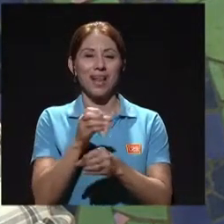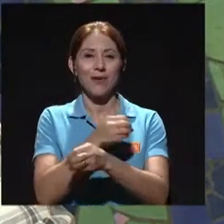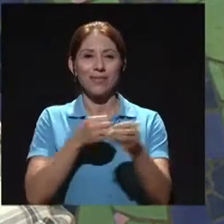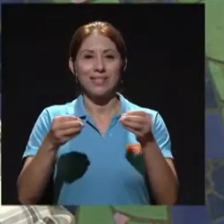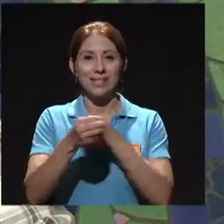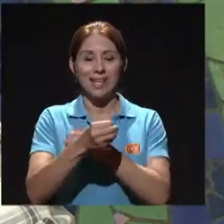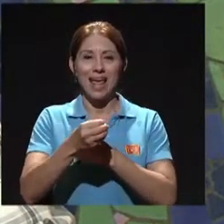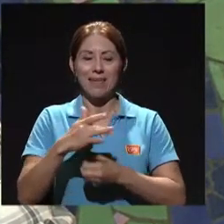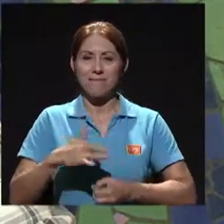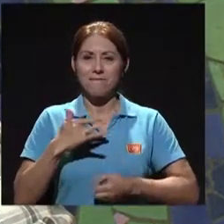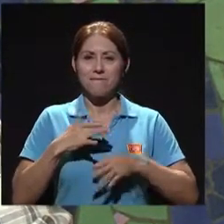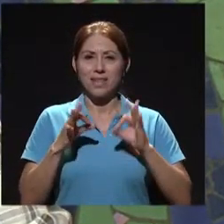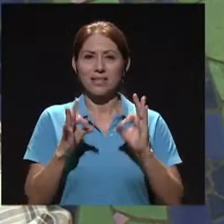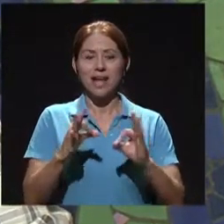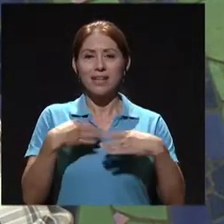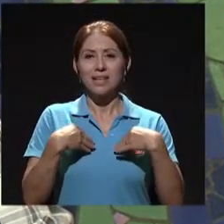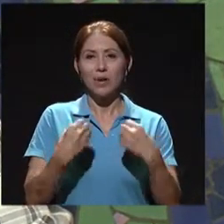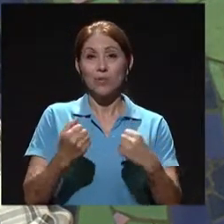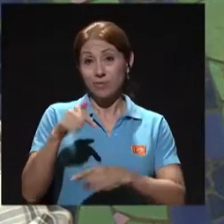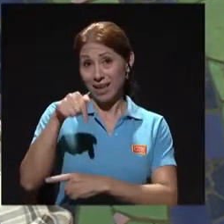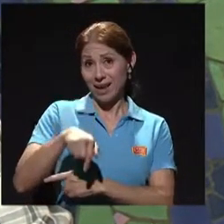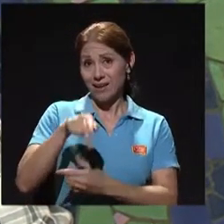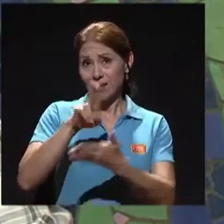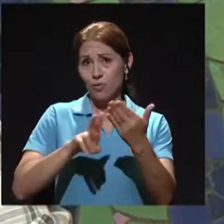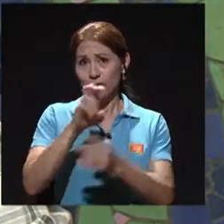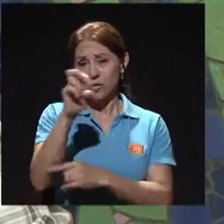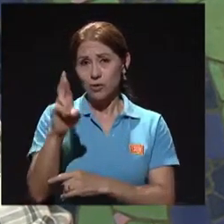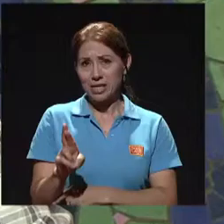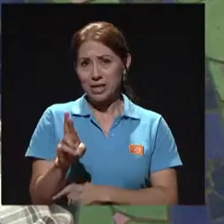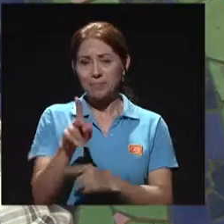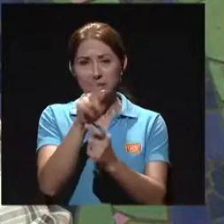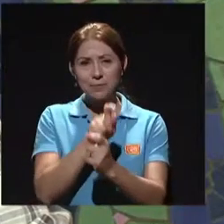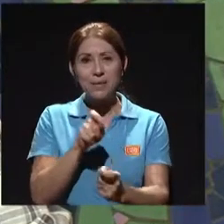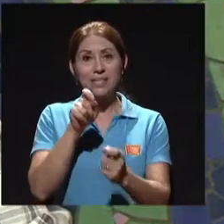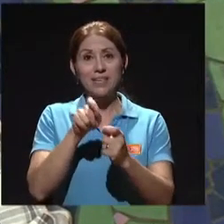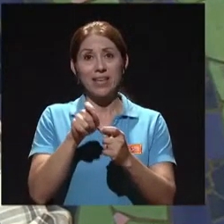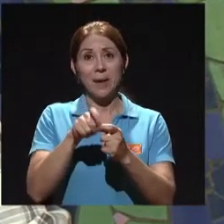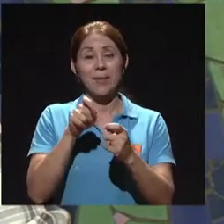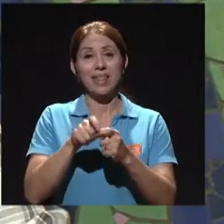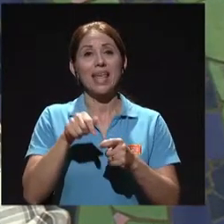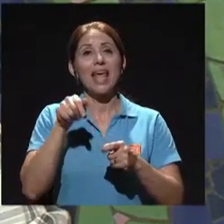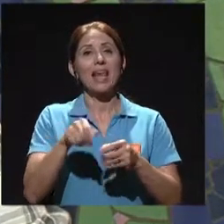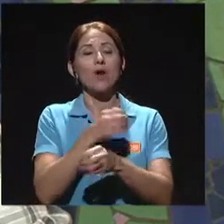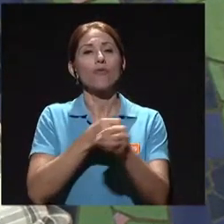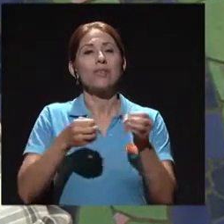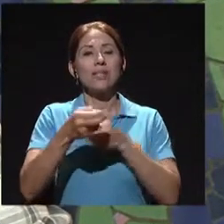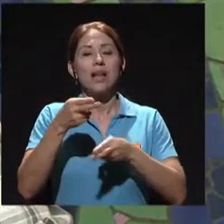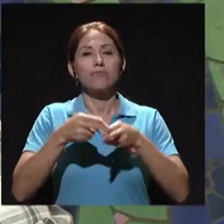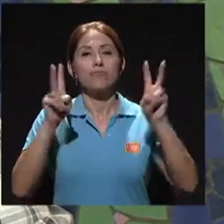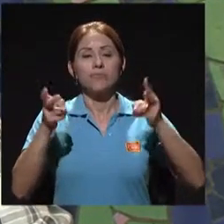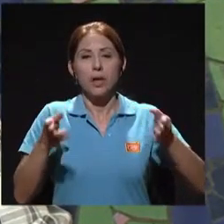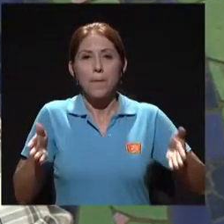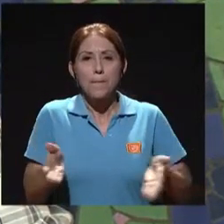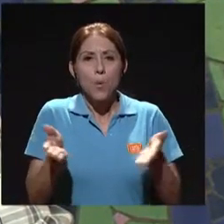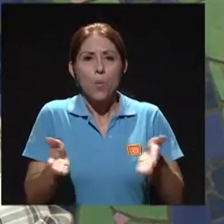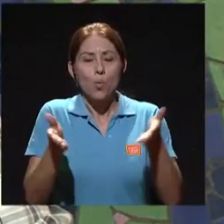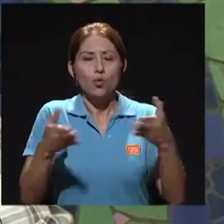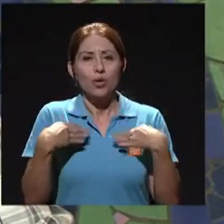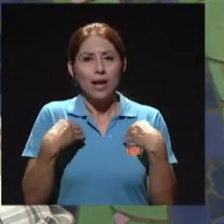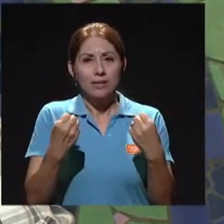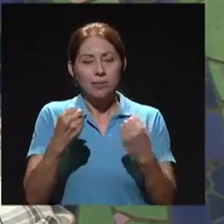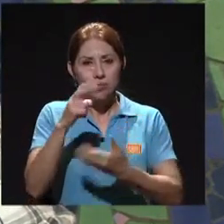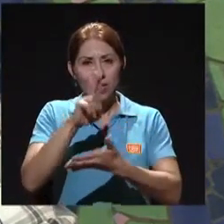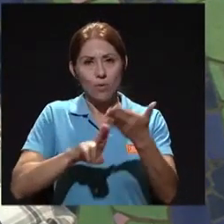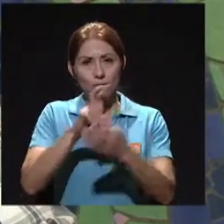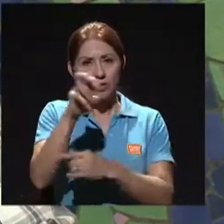Oficina de Bienestar y Salud de aquí, de la Universidad de Costa Rica. Específicamente en esta oficina de promoción de la salud de la Universidad de